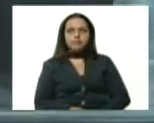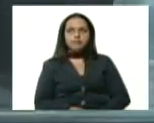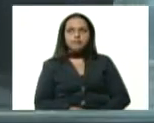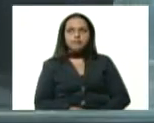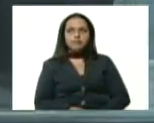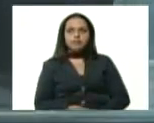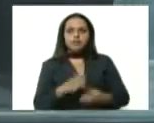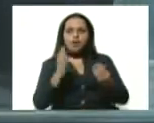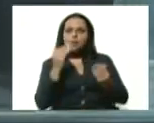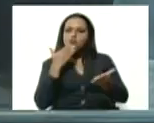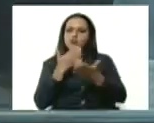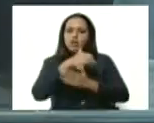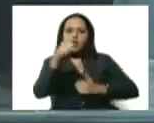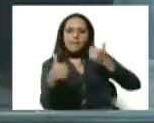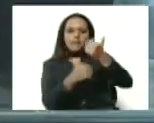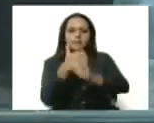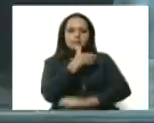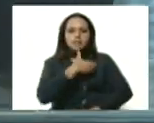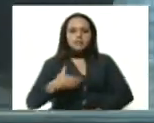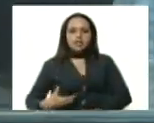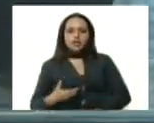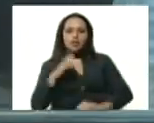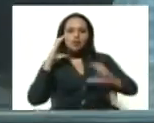Muchas gracias, vicepresidente sectoral de Comunicación, Cultura y Turismo, Jorge Rodríguez.